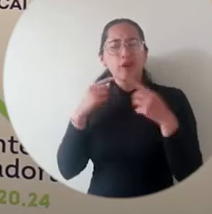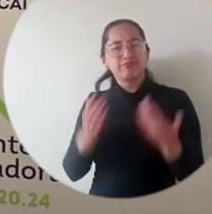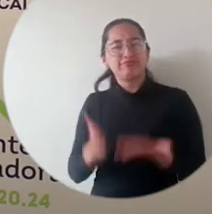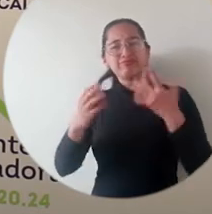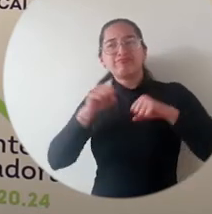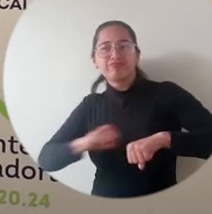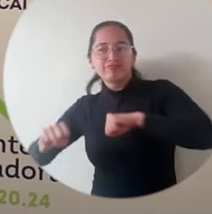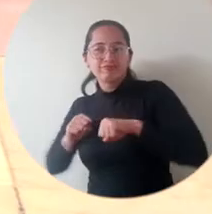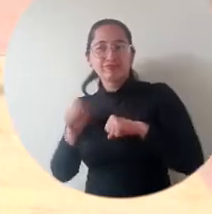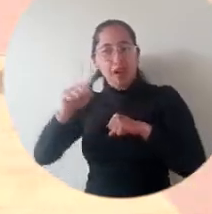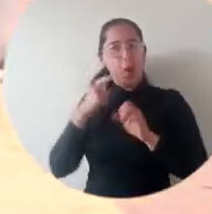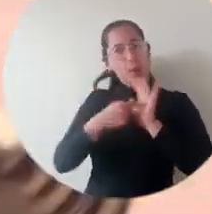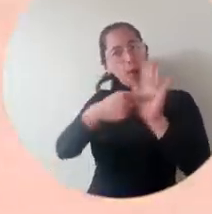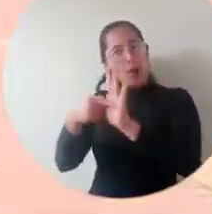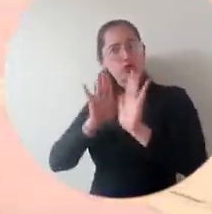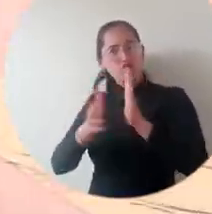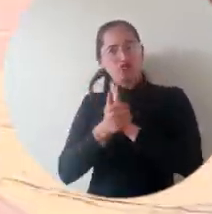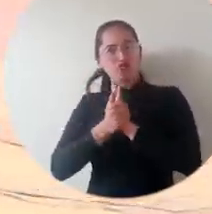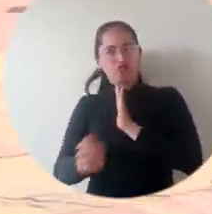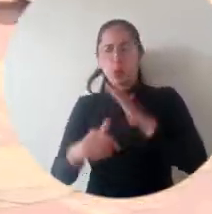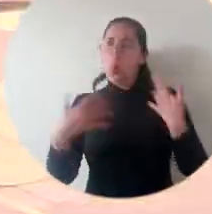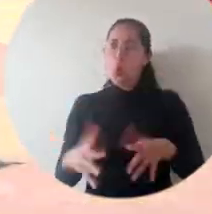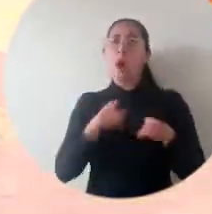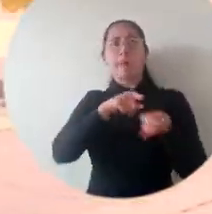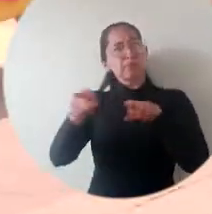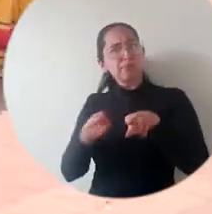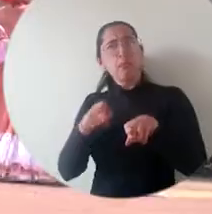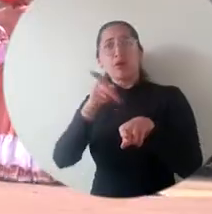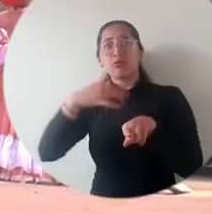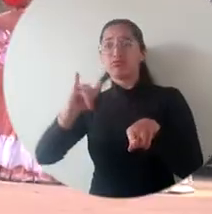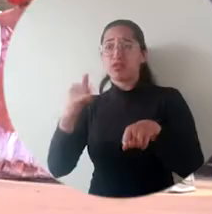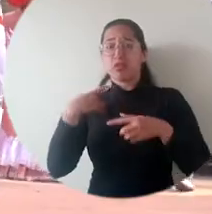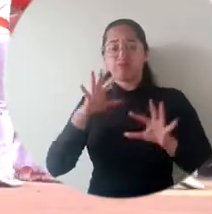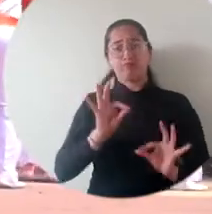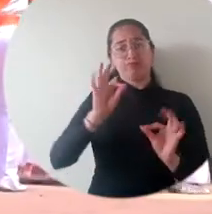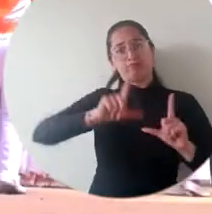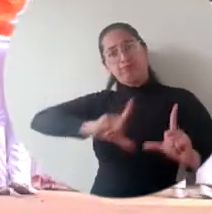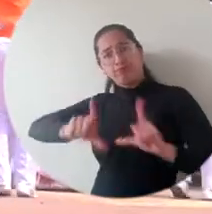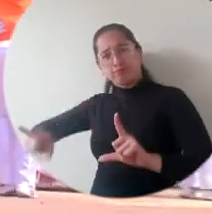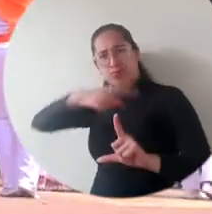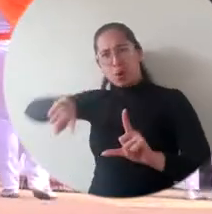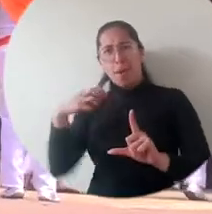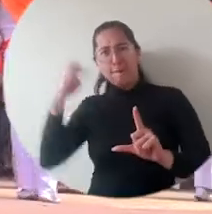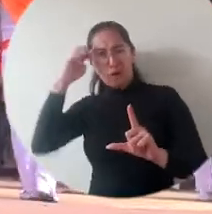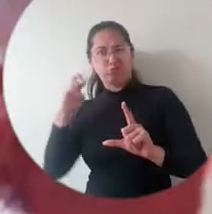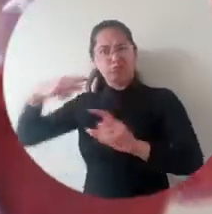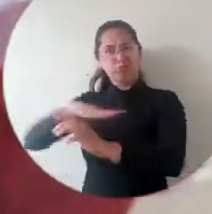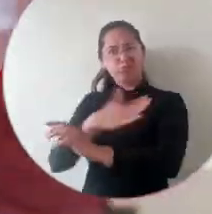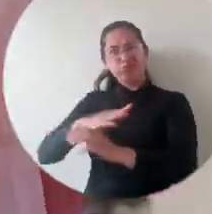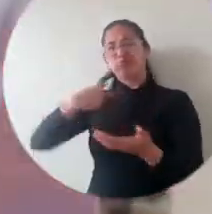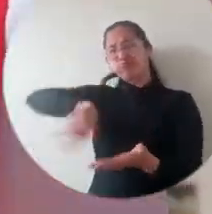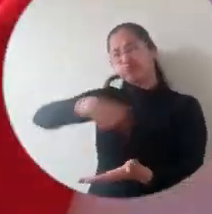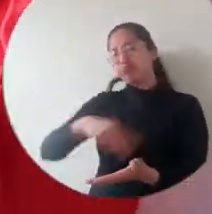preferencia descubren y demuestran ese talento. Tanto es que son nombrados hoy en día excelentes bailarines y de allí